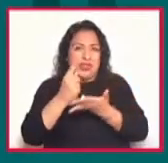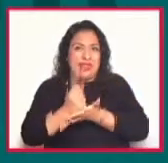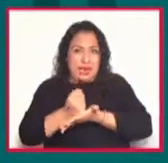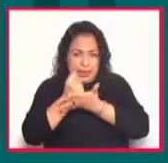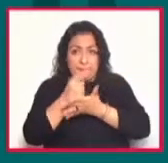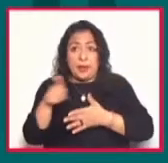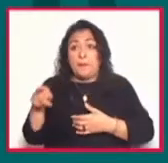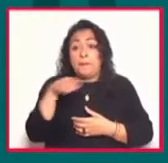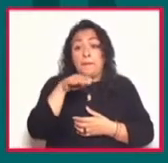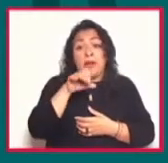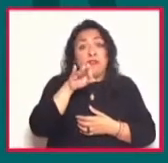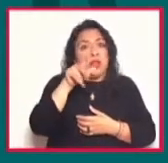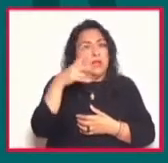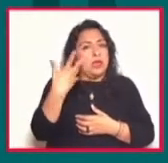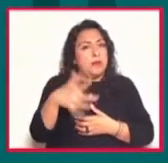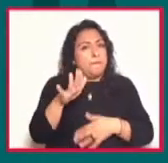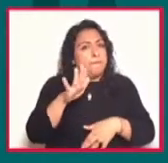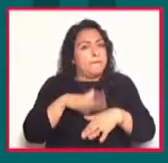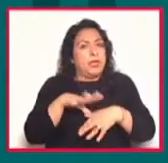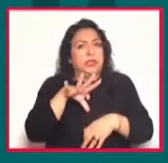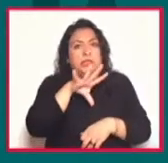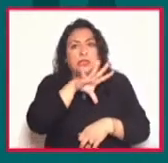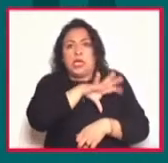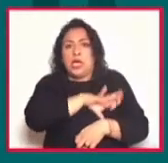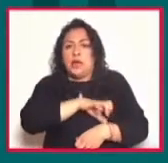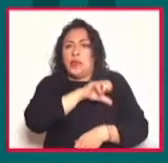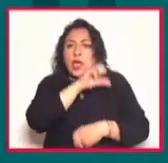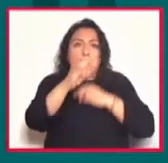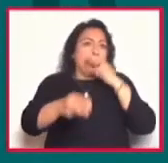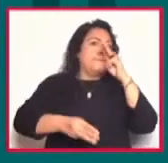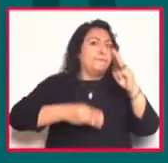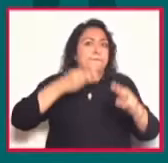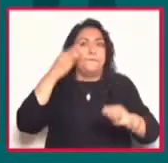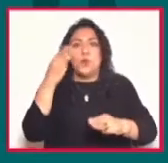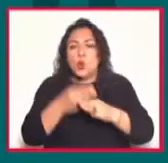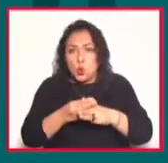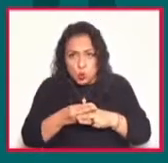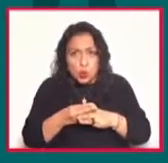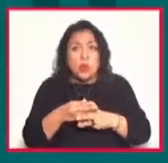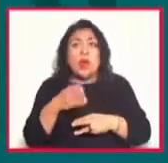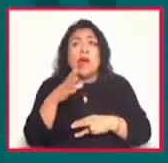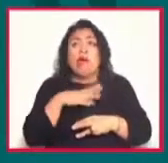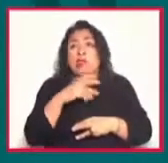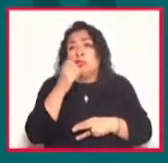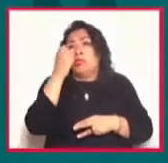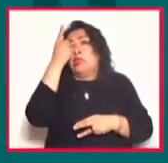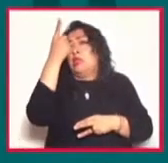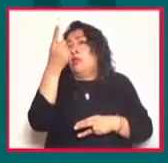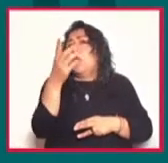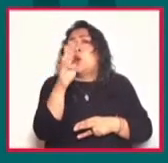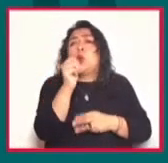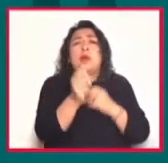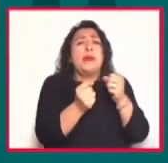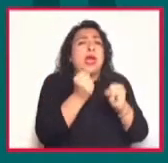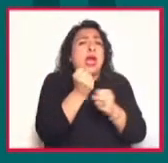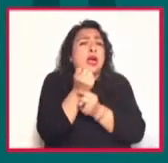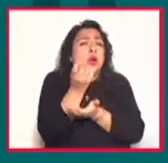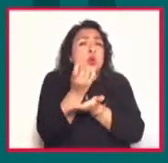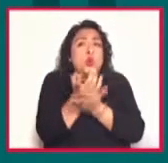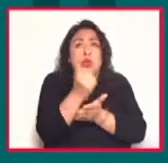Mafalda fue la que causó mayor impacto a nivel mundial, aun cuando fue creada solo durante nueve años, de